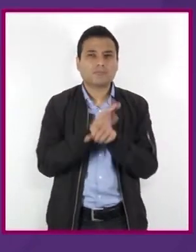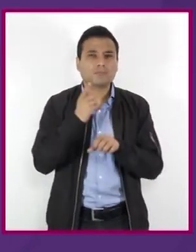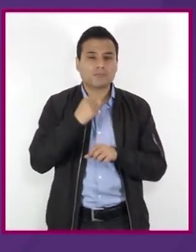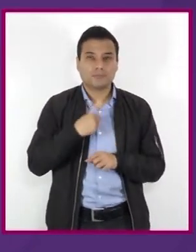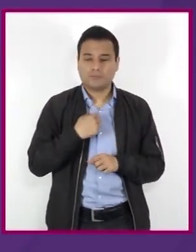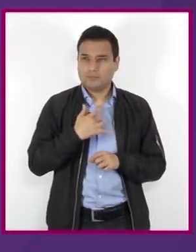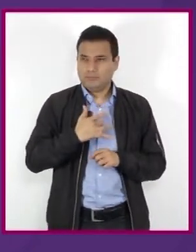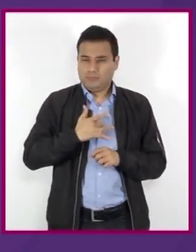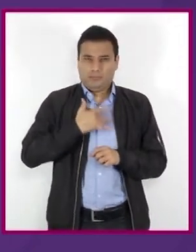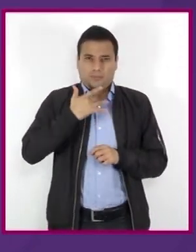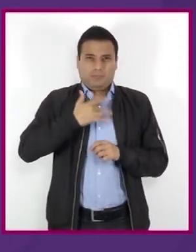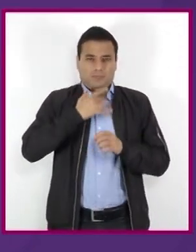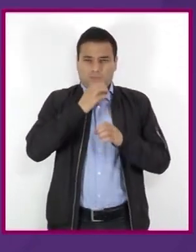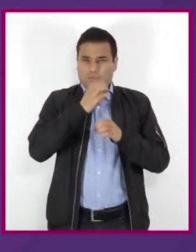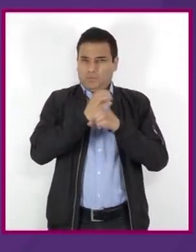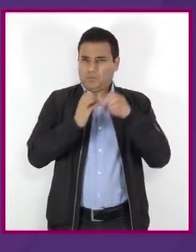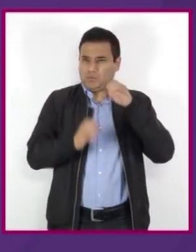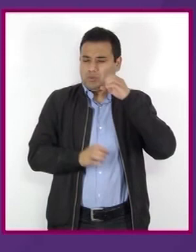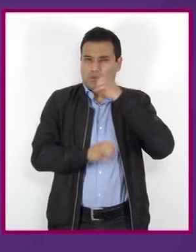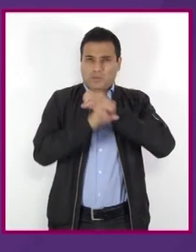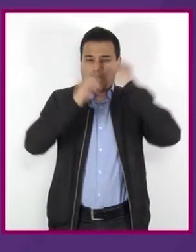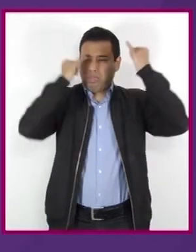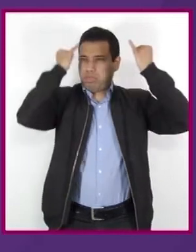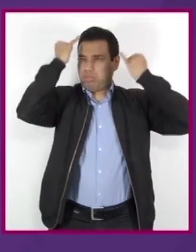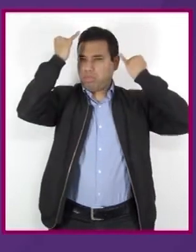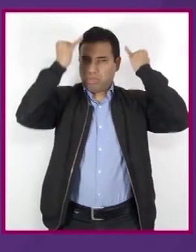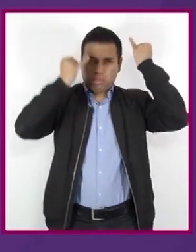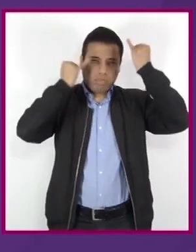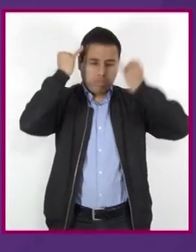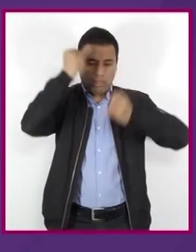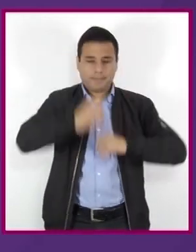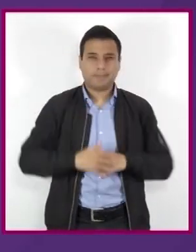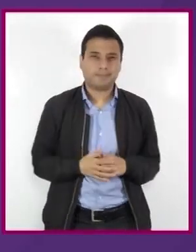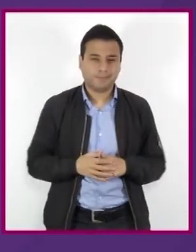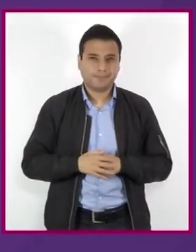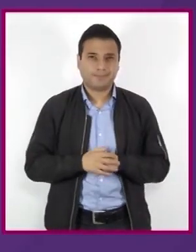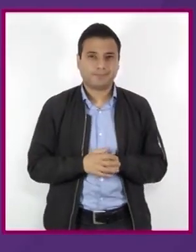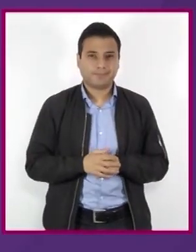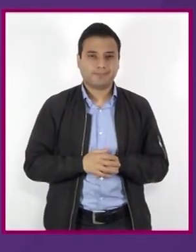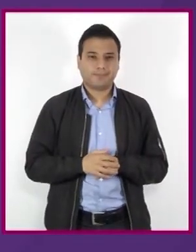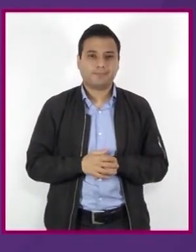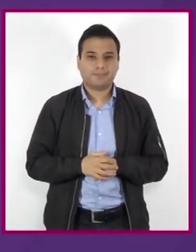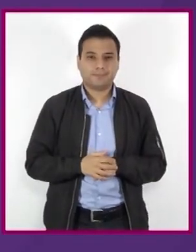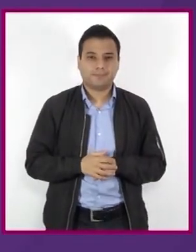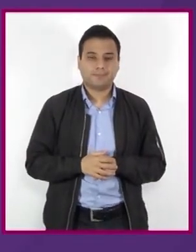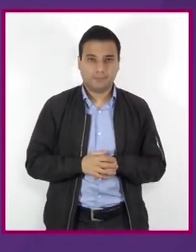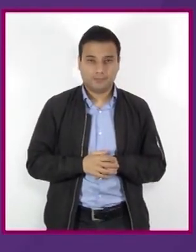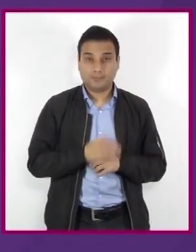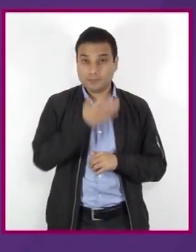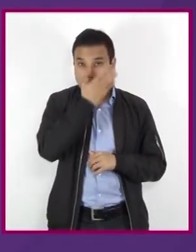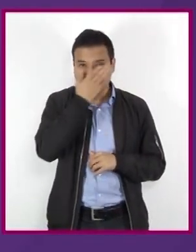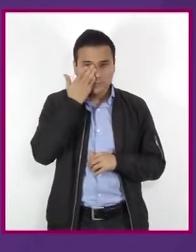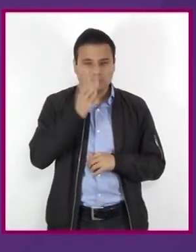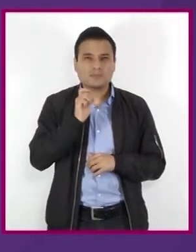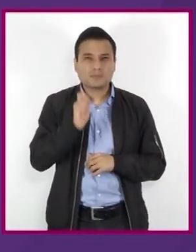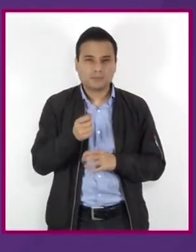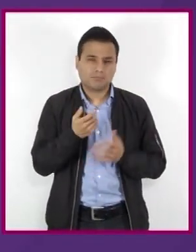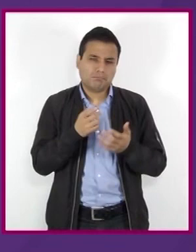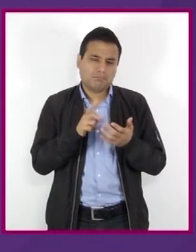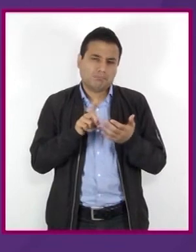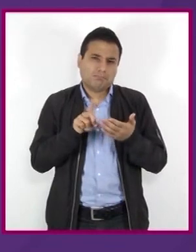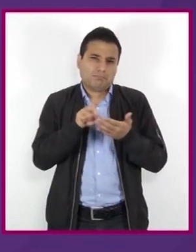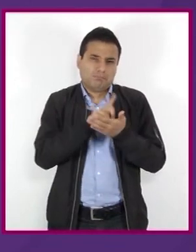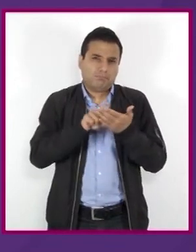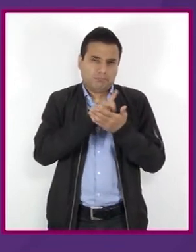de la realidad y padecen alucinaciones auditivas. Inhalables. Los inhalables son sustancias legales de uso